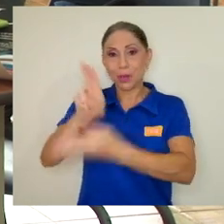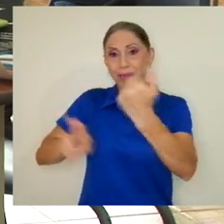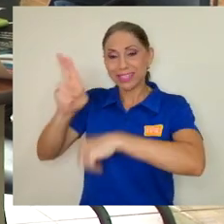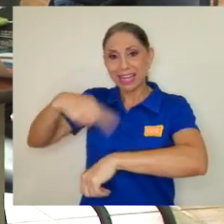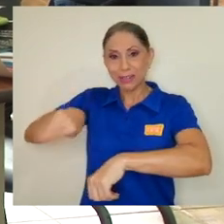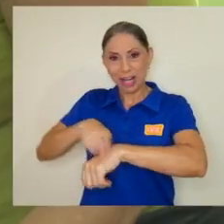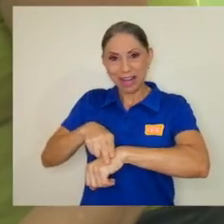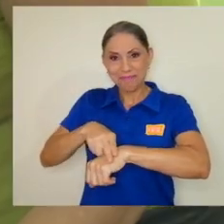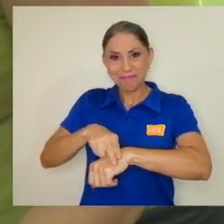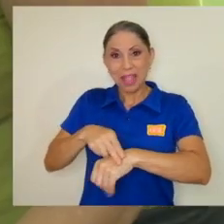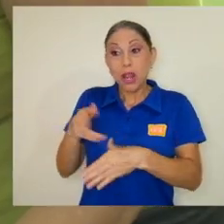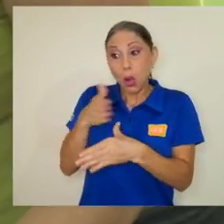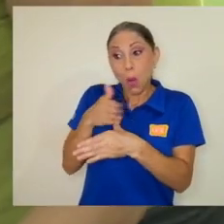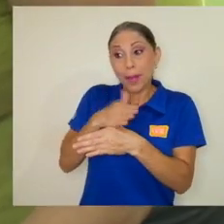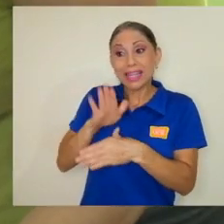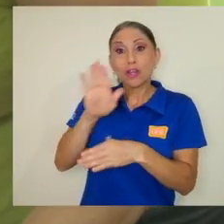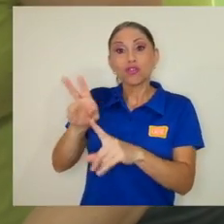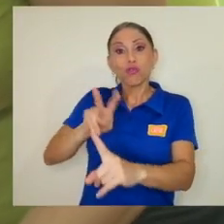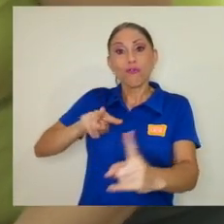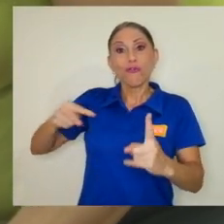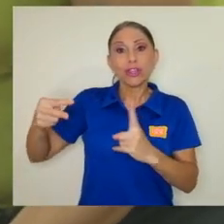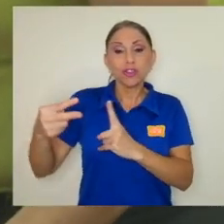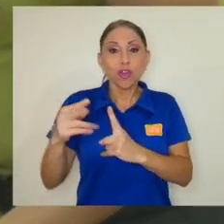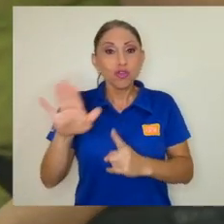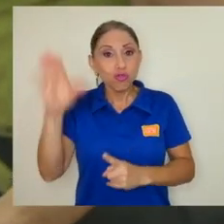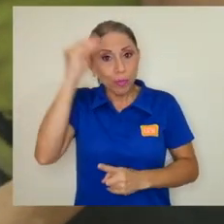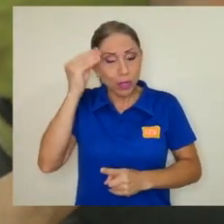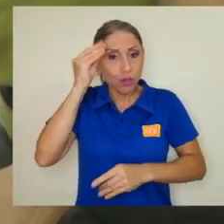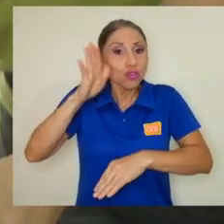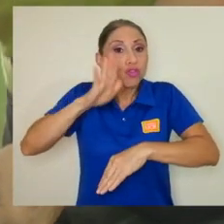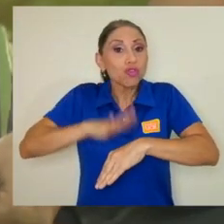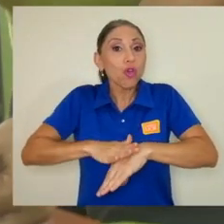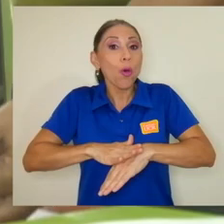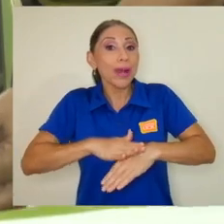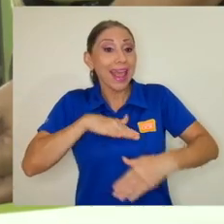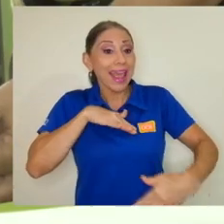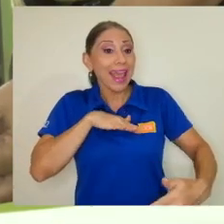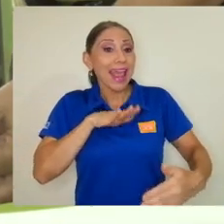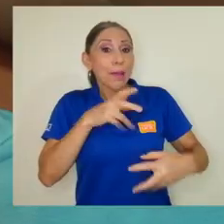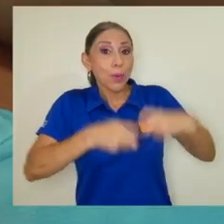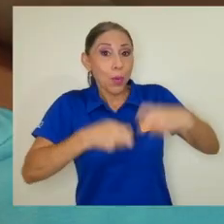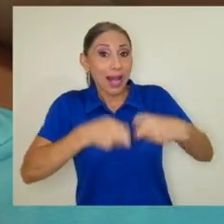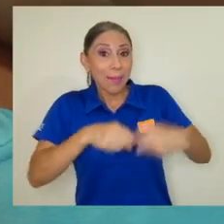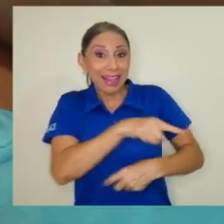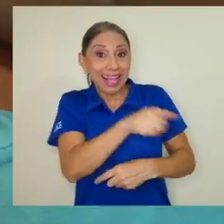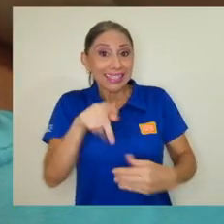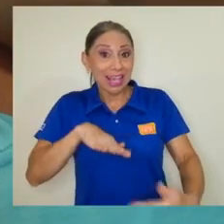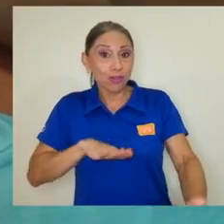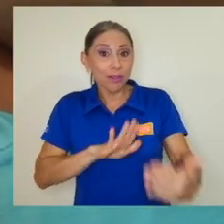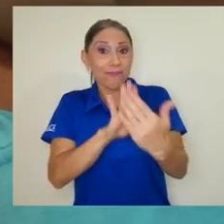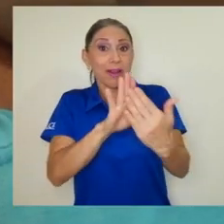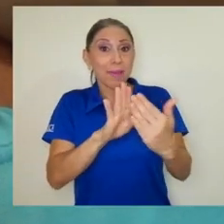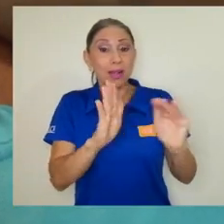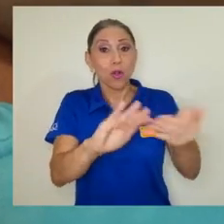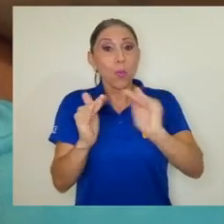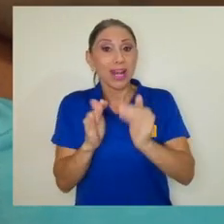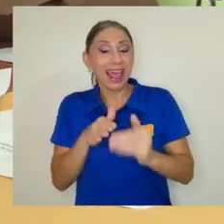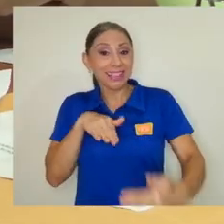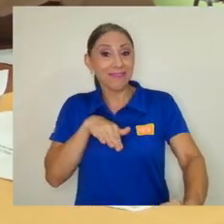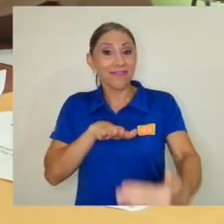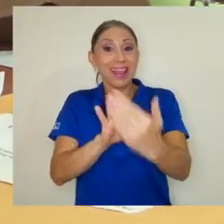Universidad Nacional, quienes compartieron su visión sobre las problemáticas que enfrentan ellos y sus zonas en el contexto actual de la pandemia.